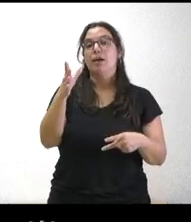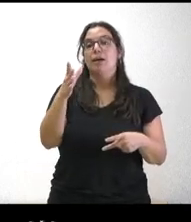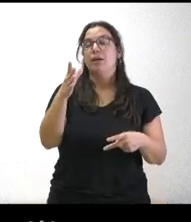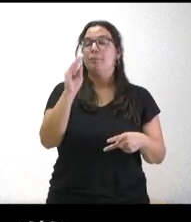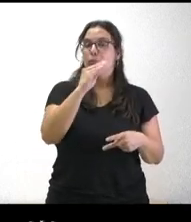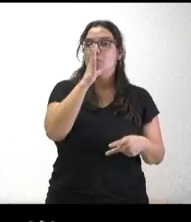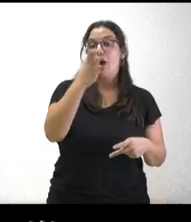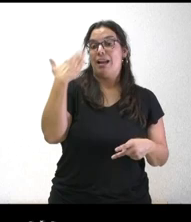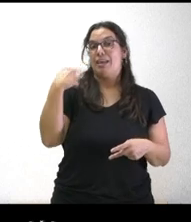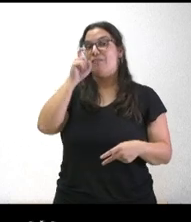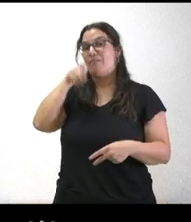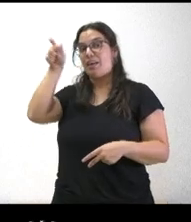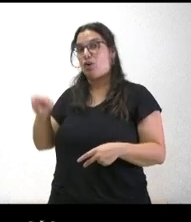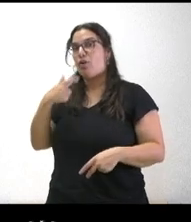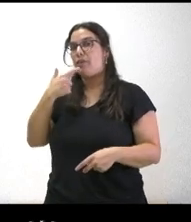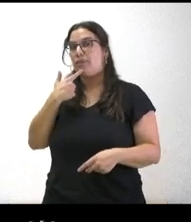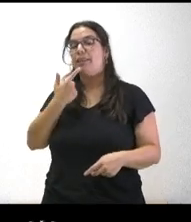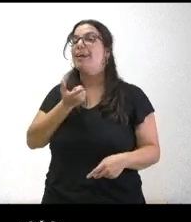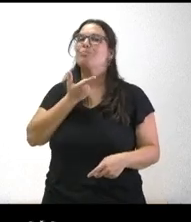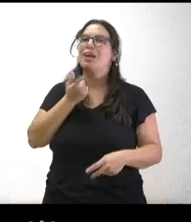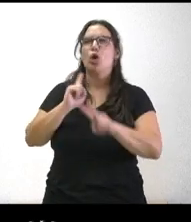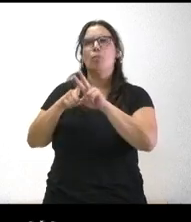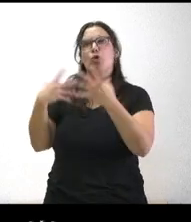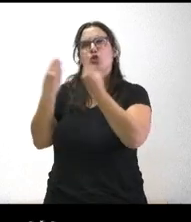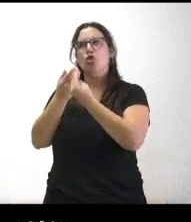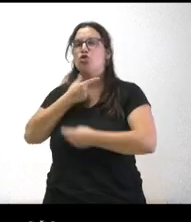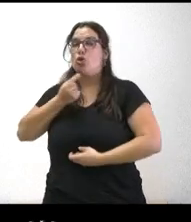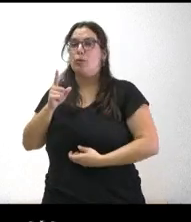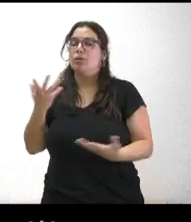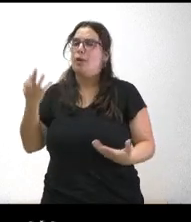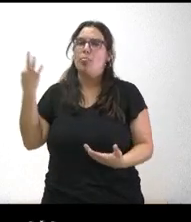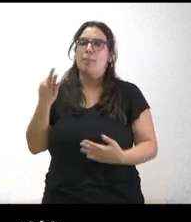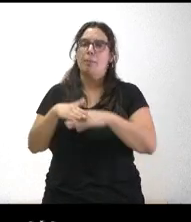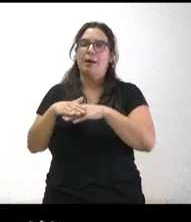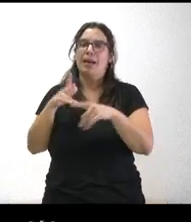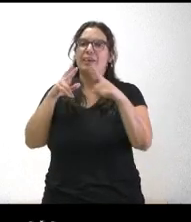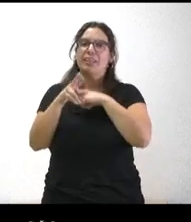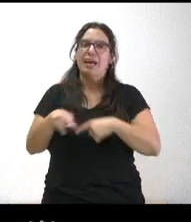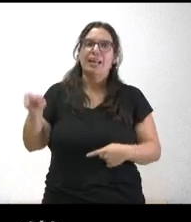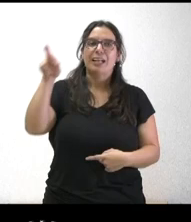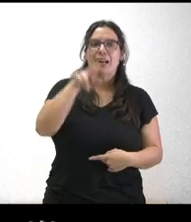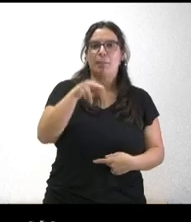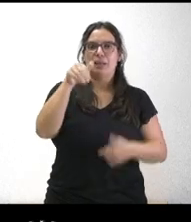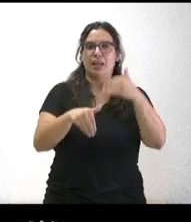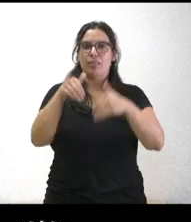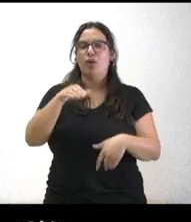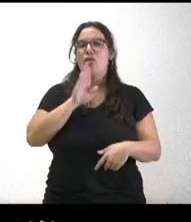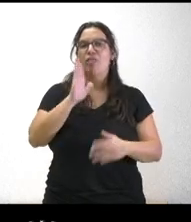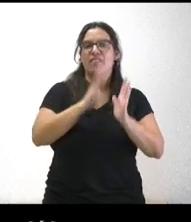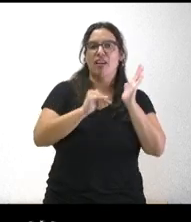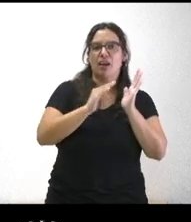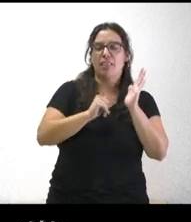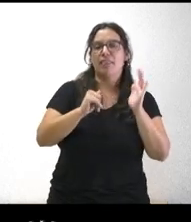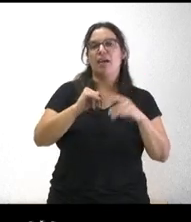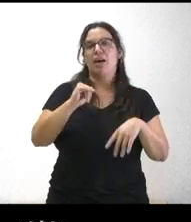no le gustaba pactar con vos pero que se había visto obligado para no repetir elecciones en Valencia y en Extremadura no sé si es esa también la